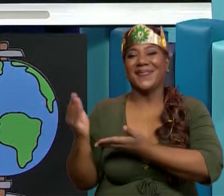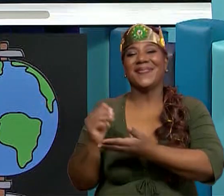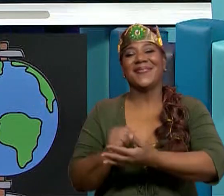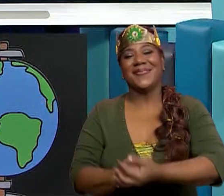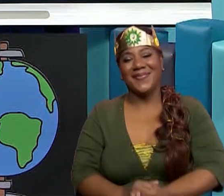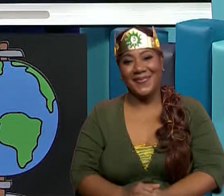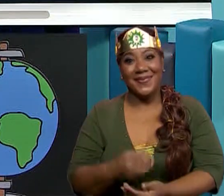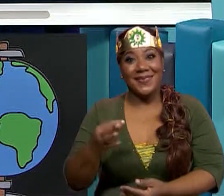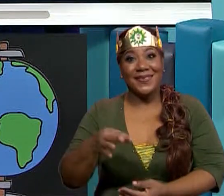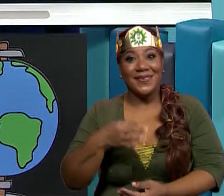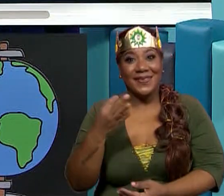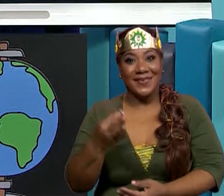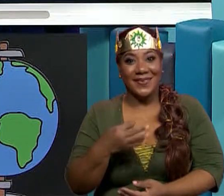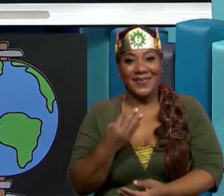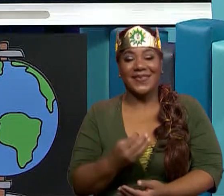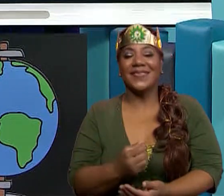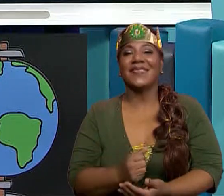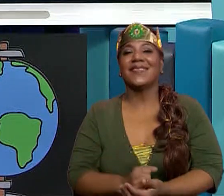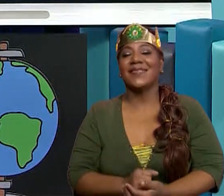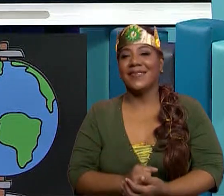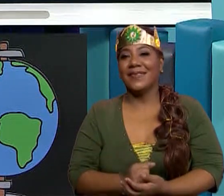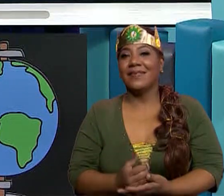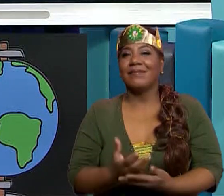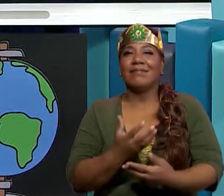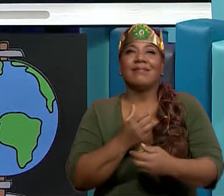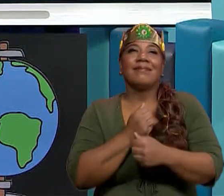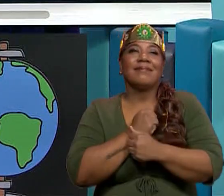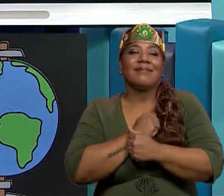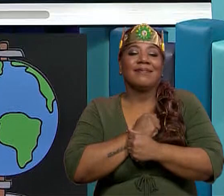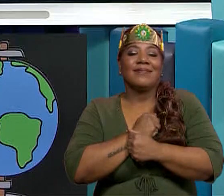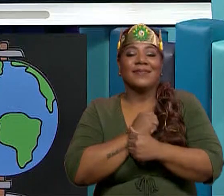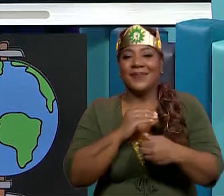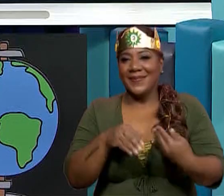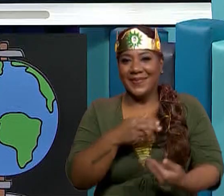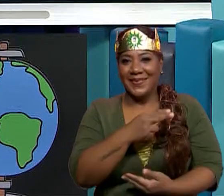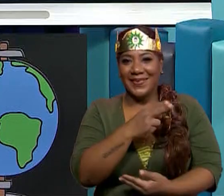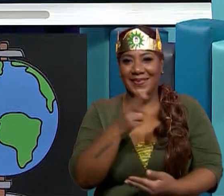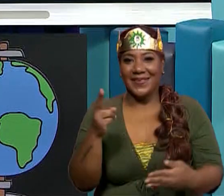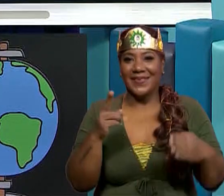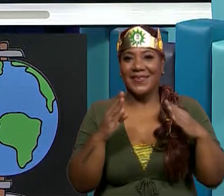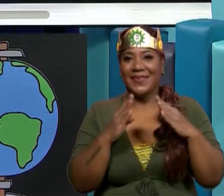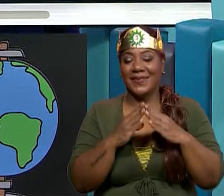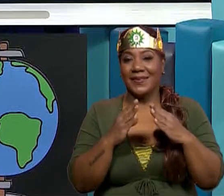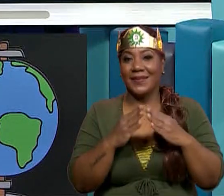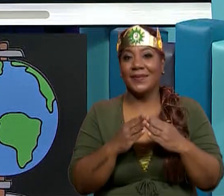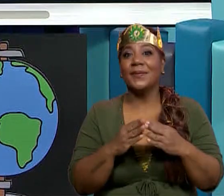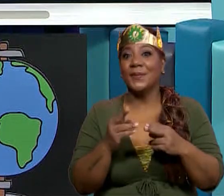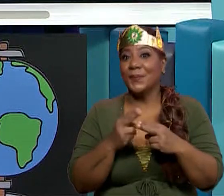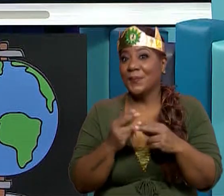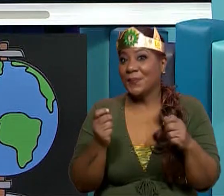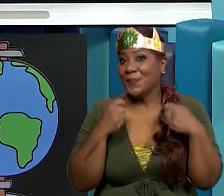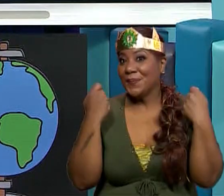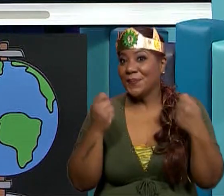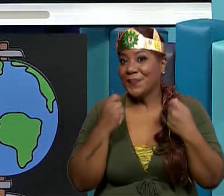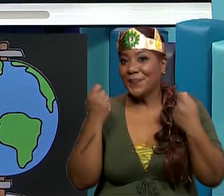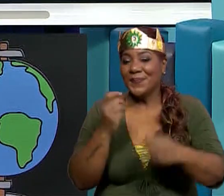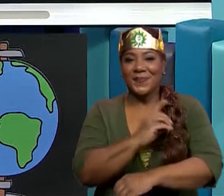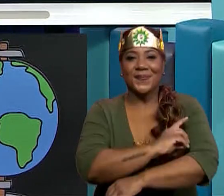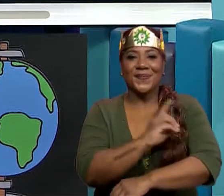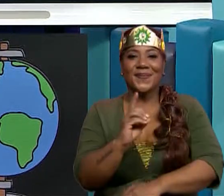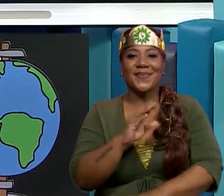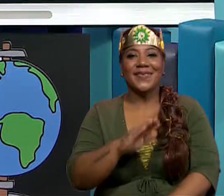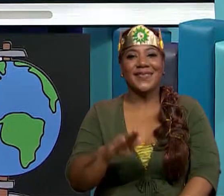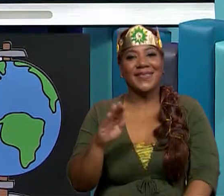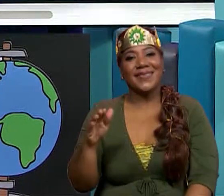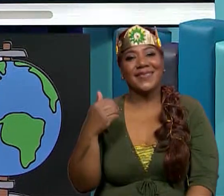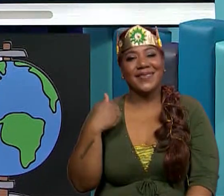vestuario que con mucho cariño lo hemos preparado para todos ustedes en casa, en honor al Día del Niño. Así es que, chicos, vamos a